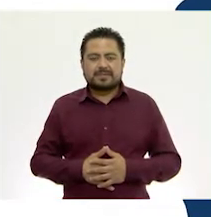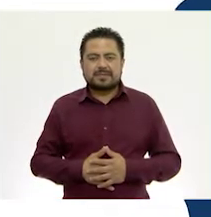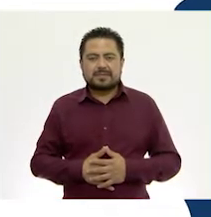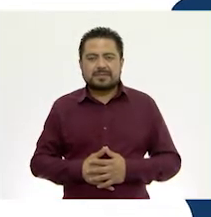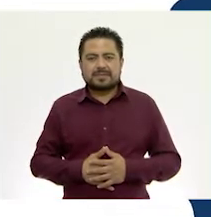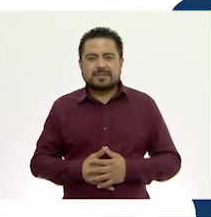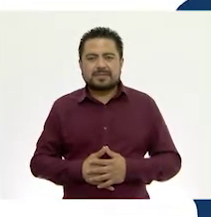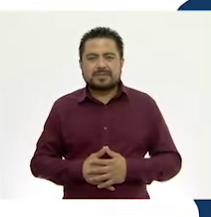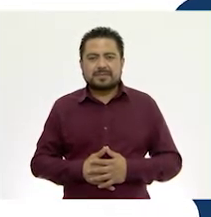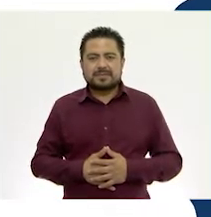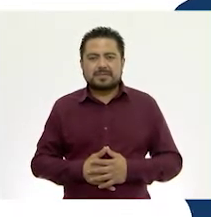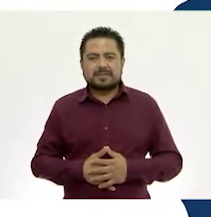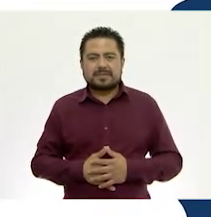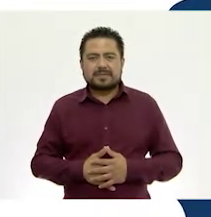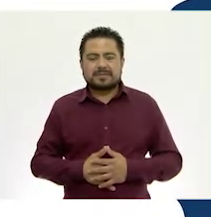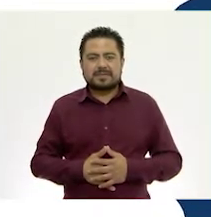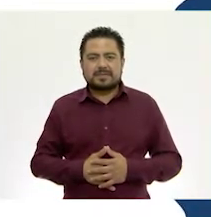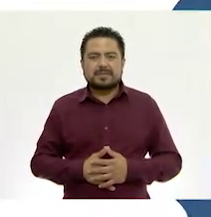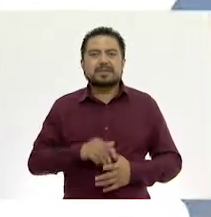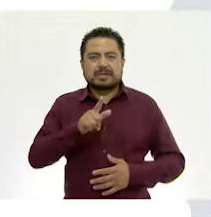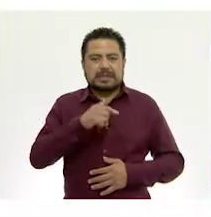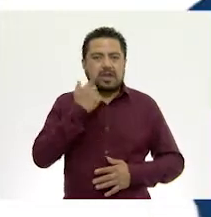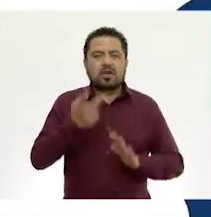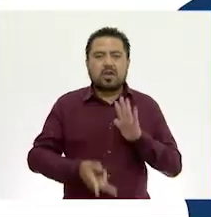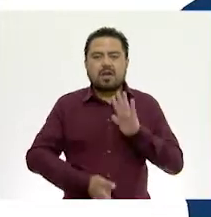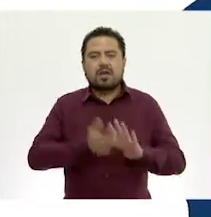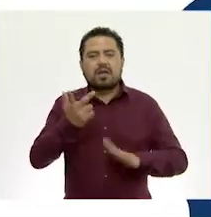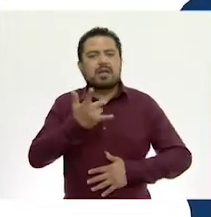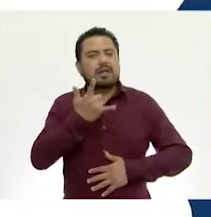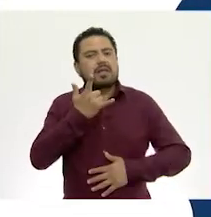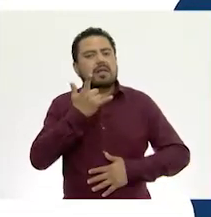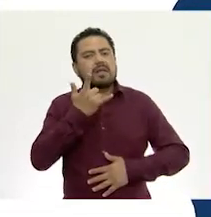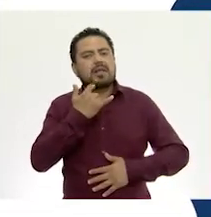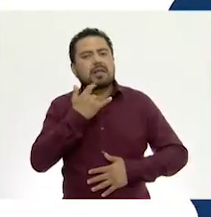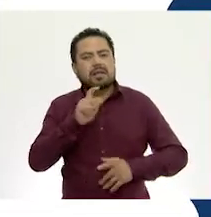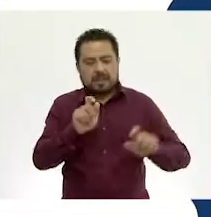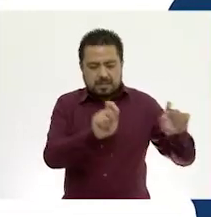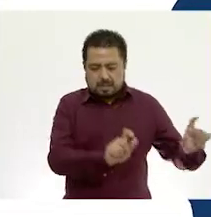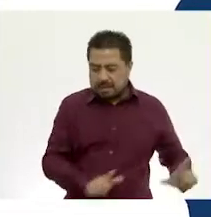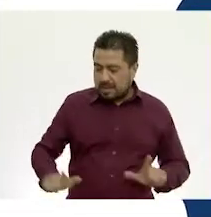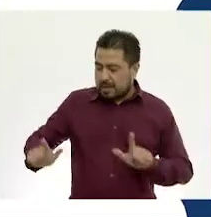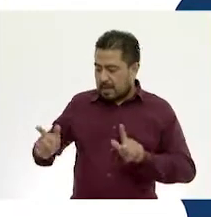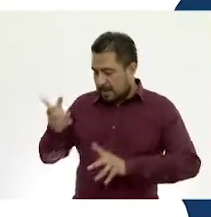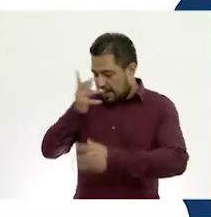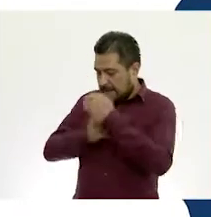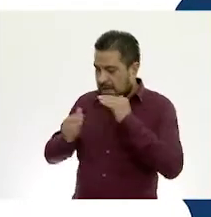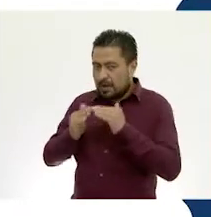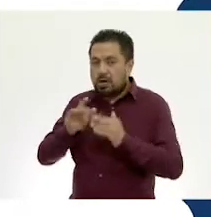Gracias por ver el video.